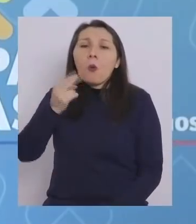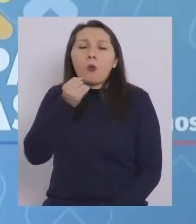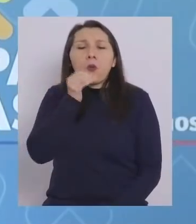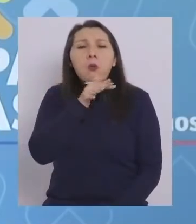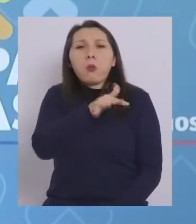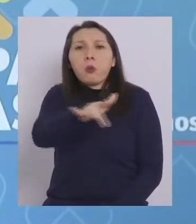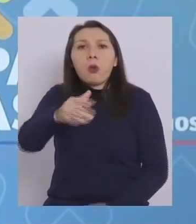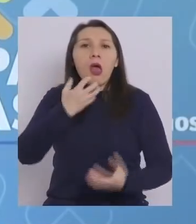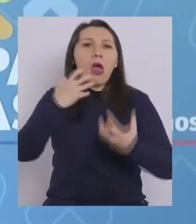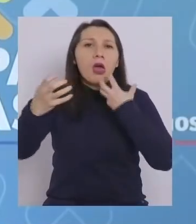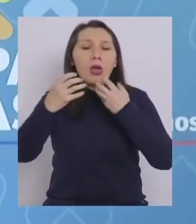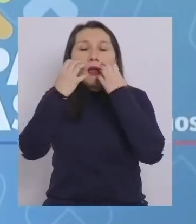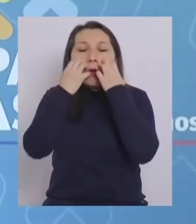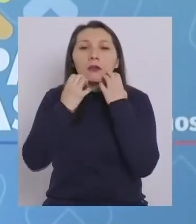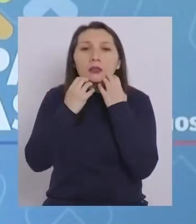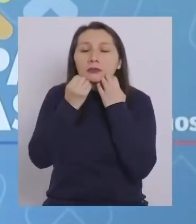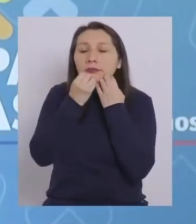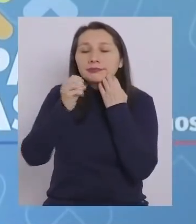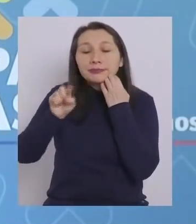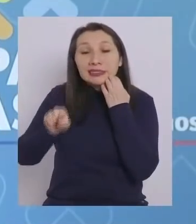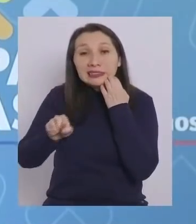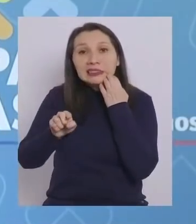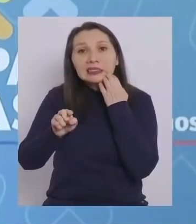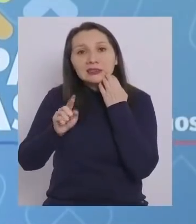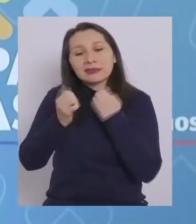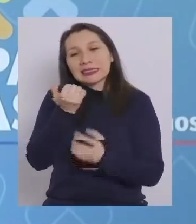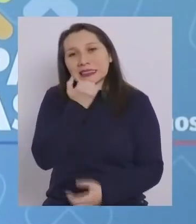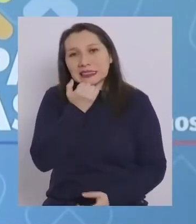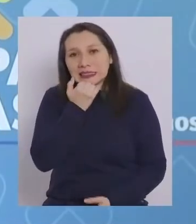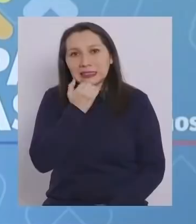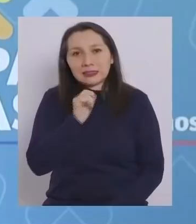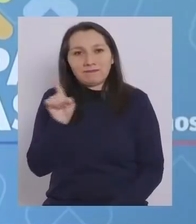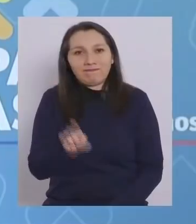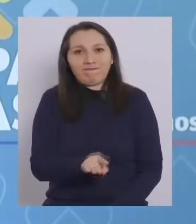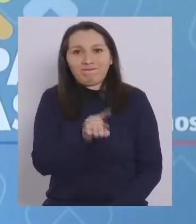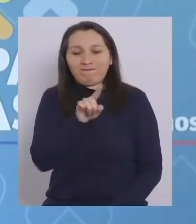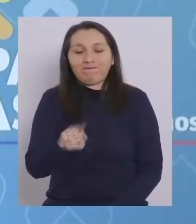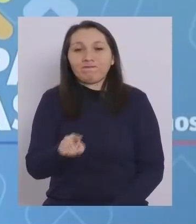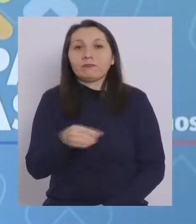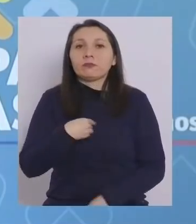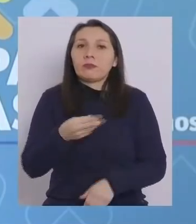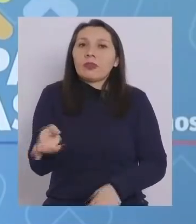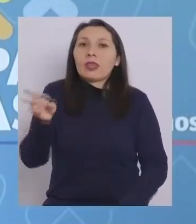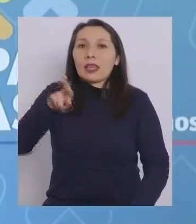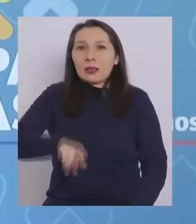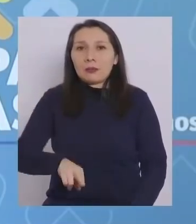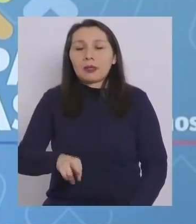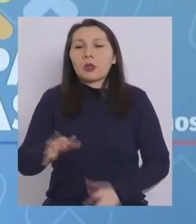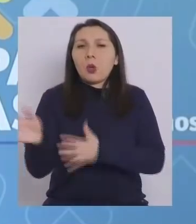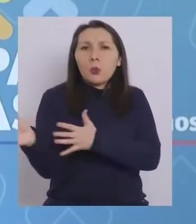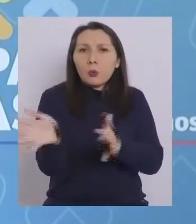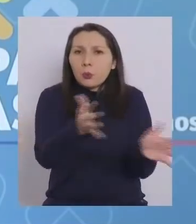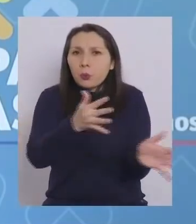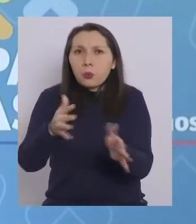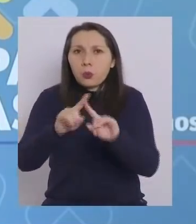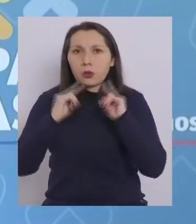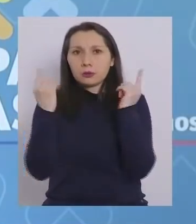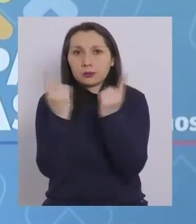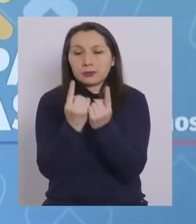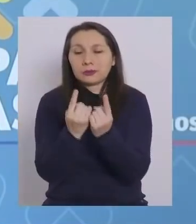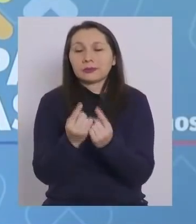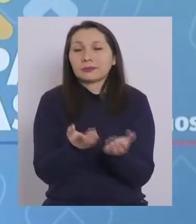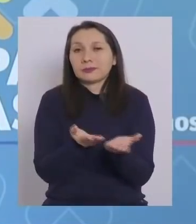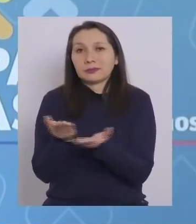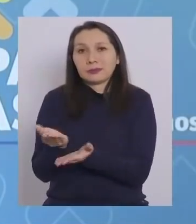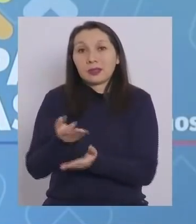gritan, se sacan la mascarilla y eso, evidentemente, es un error. Y, insisto, en la ventilación. Le